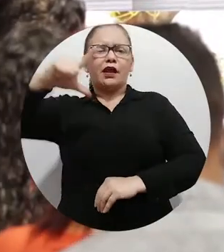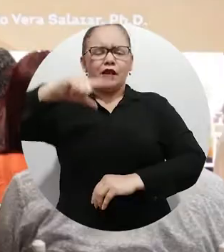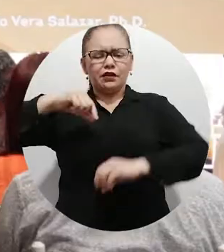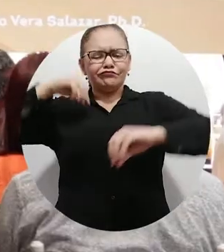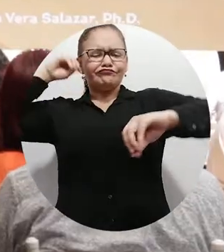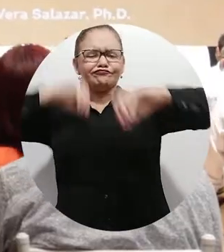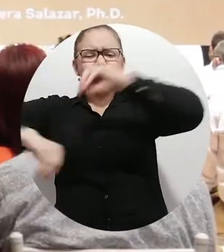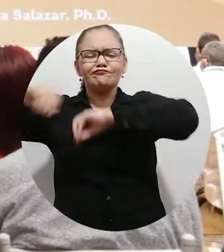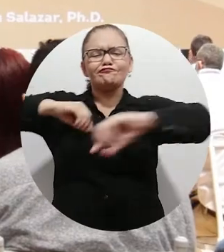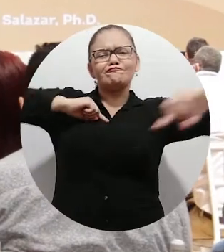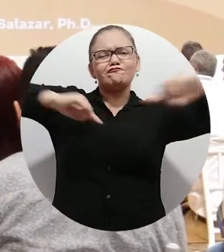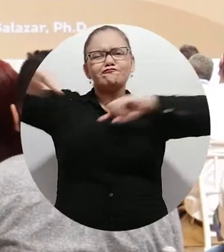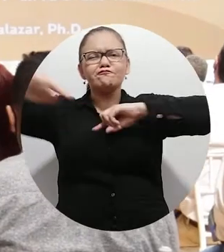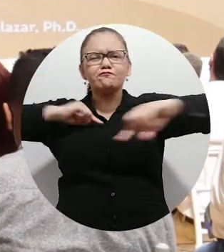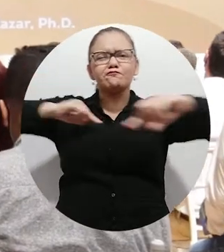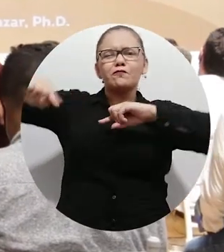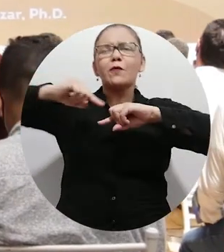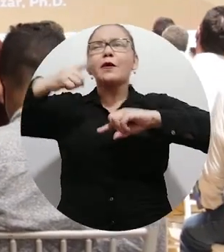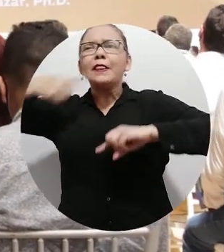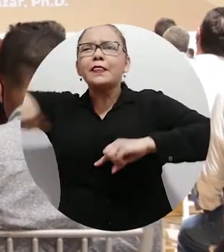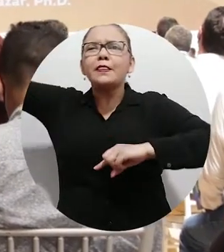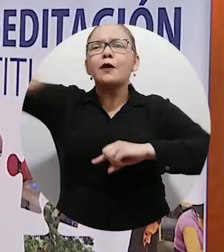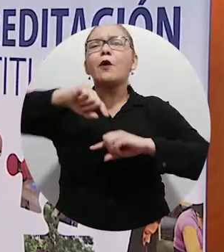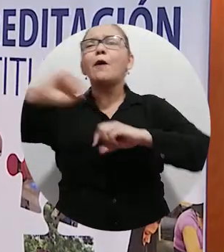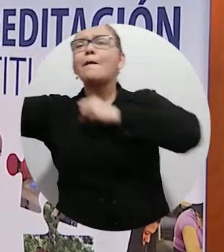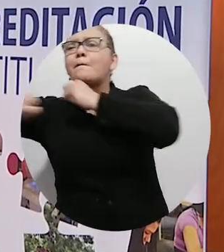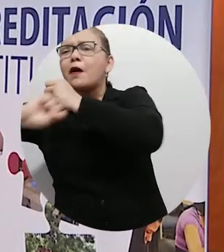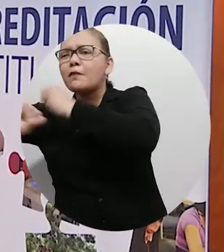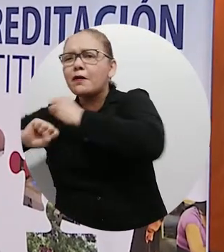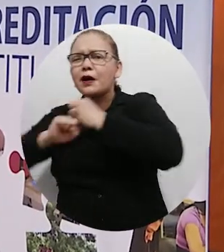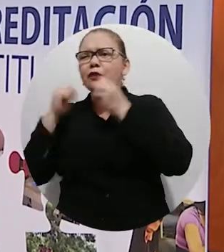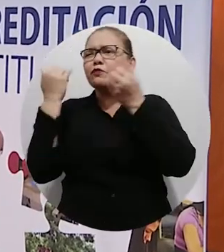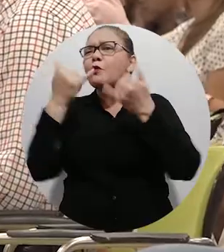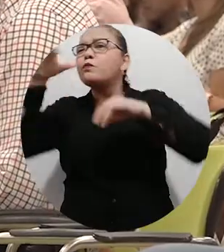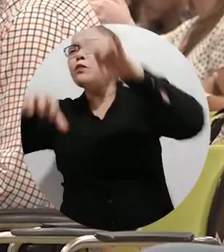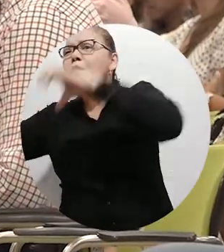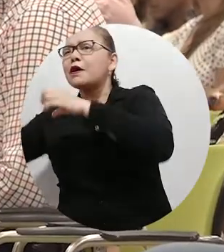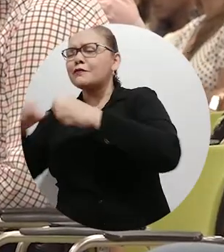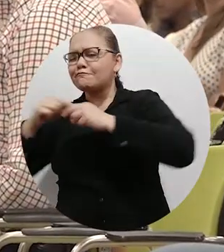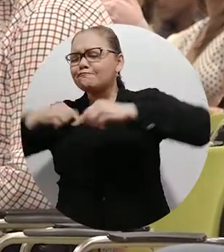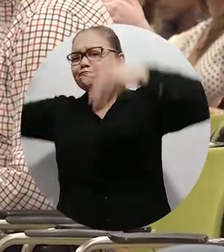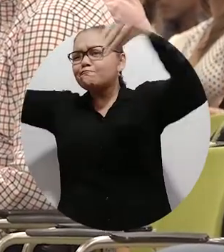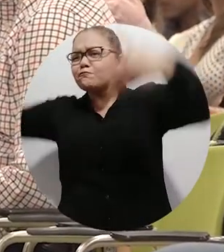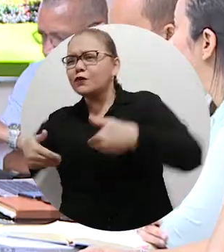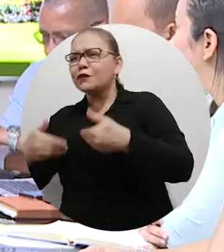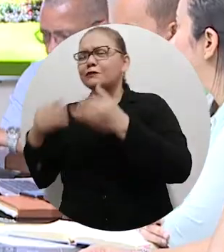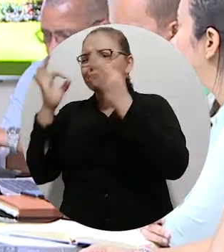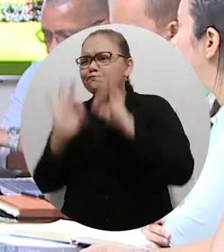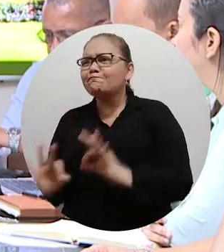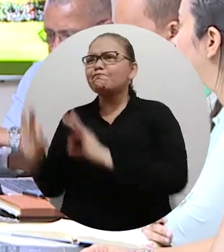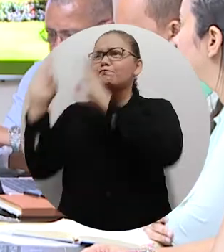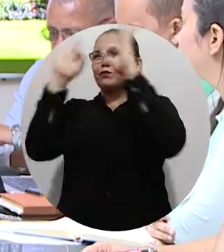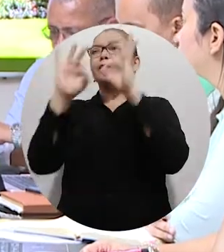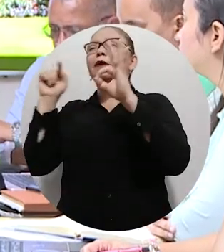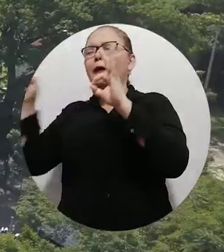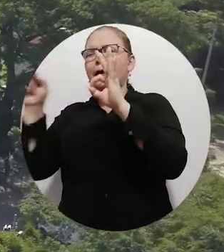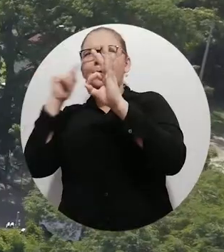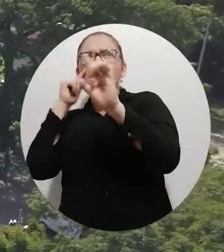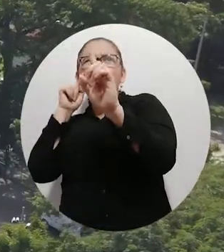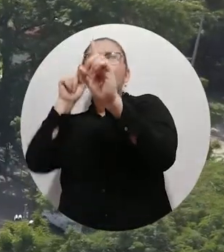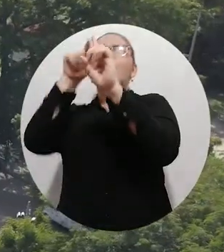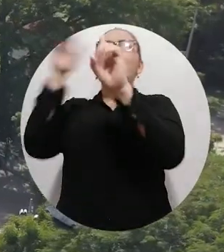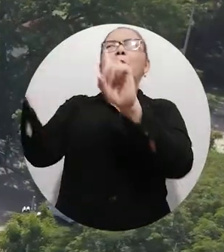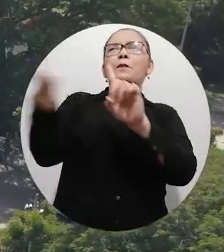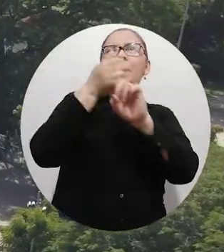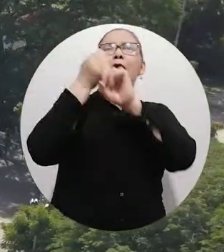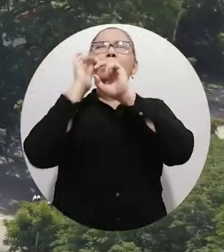de esta casa de estudios superiores y el compromiso de todos los estamentos universitarios lograron el fortalecimiento de la presencia institucional, la proyección